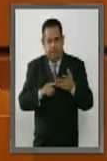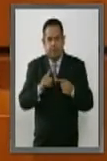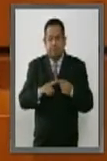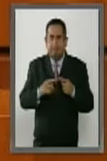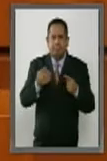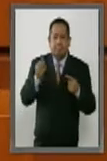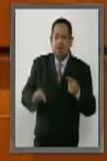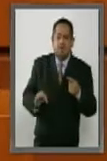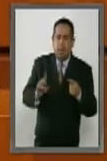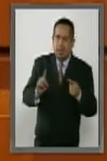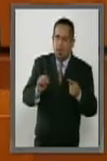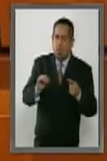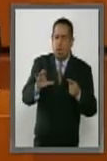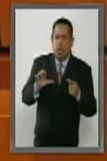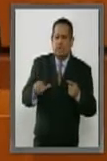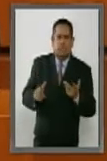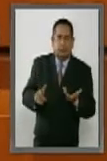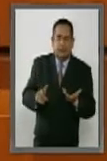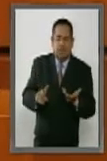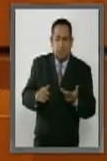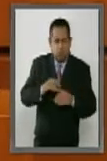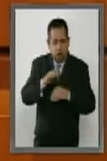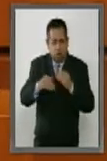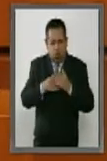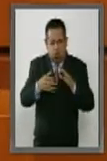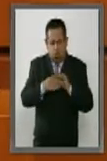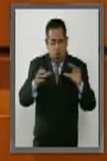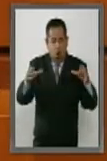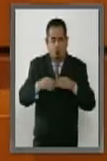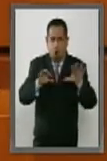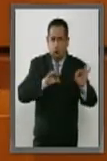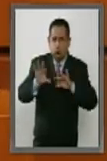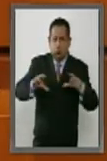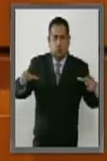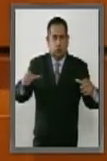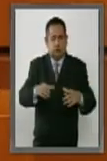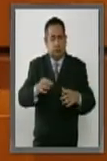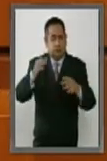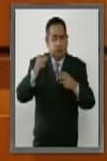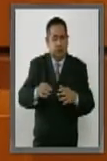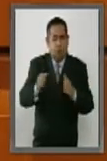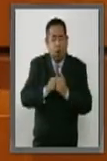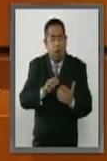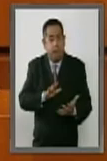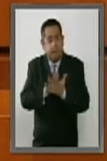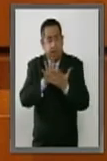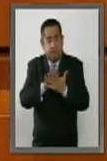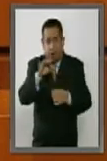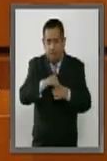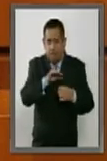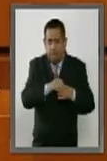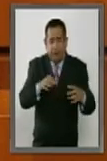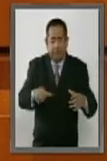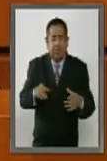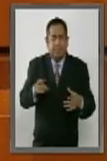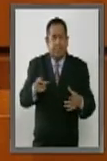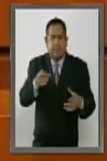vocación democrática de todo proceso constituyente que se legitima con la participación ciudadana.